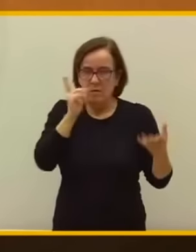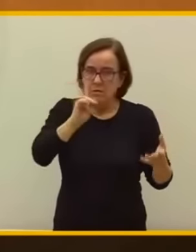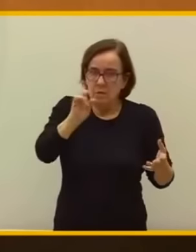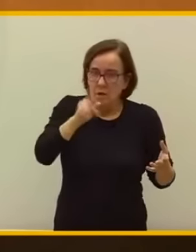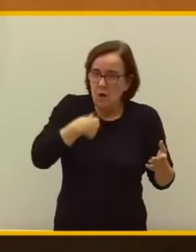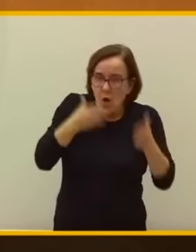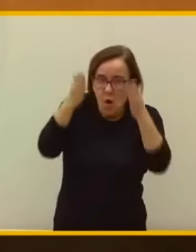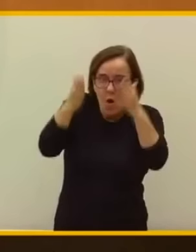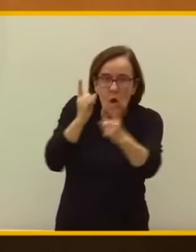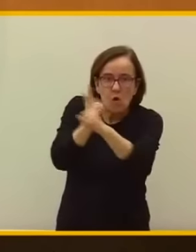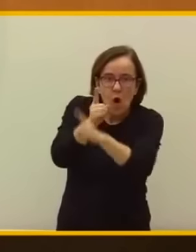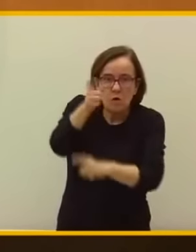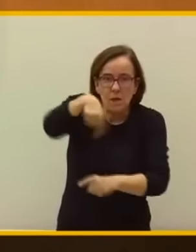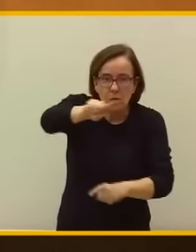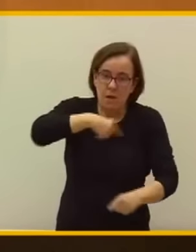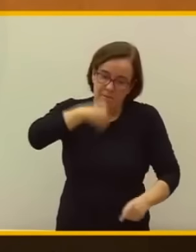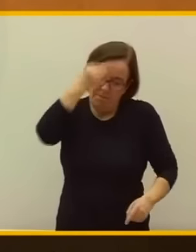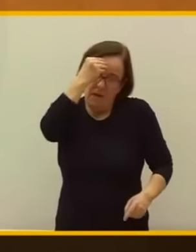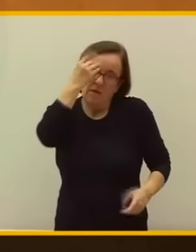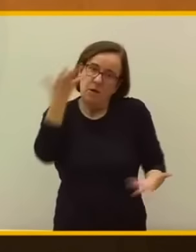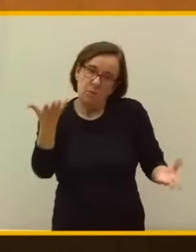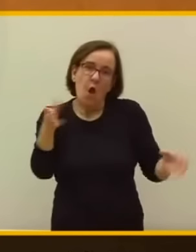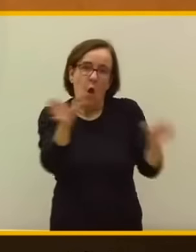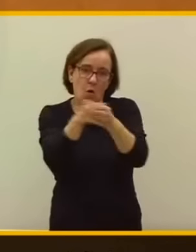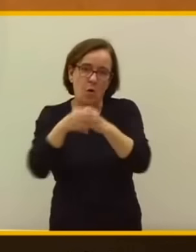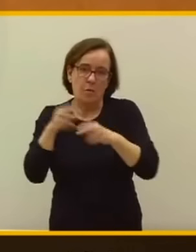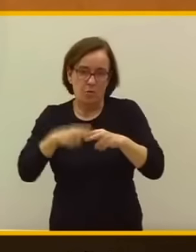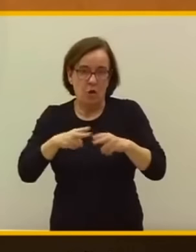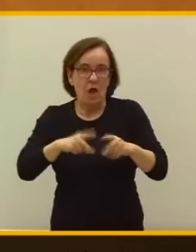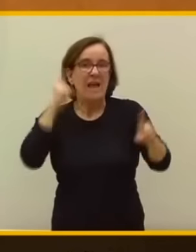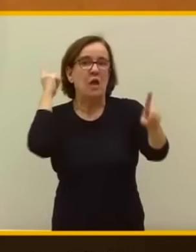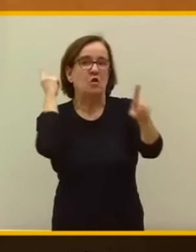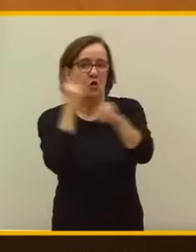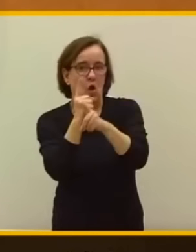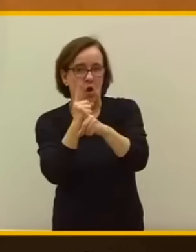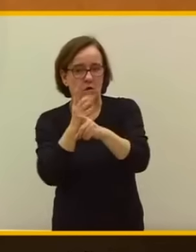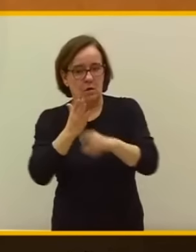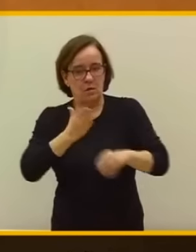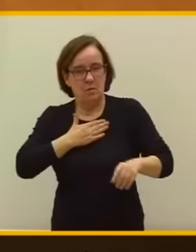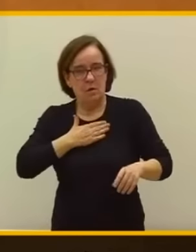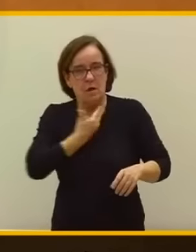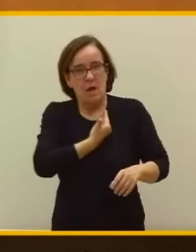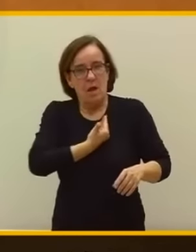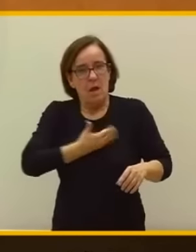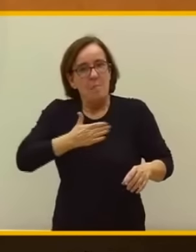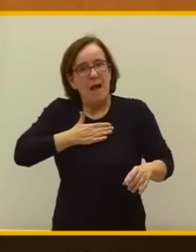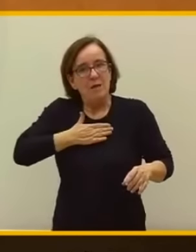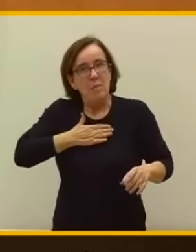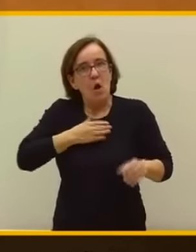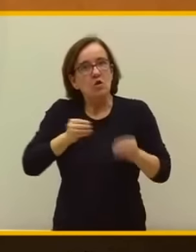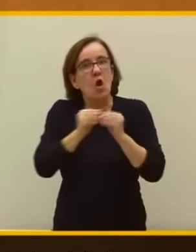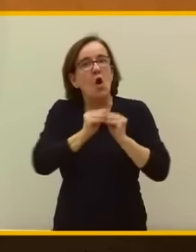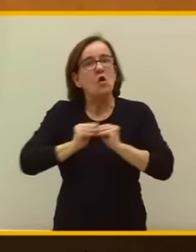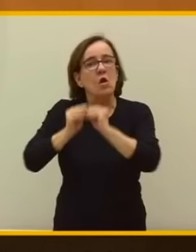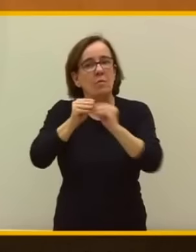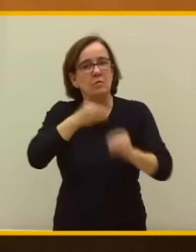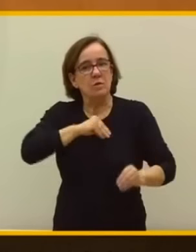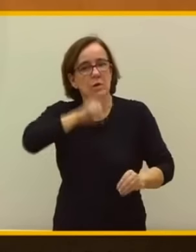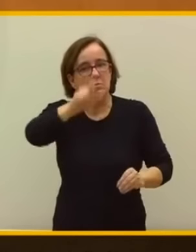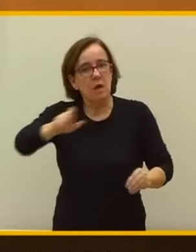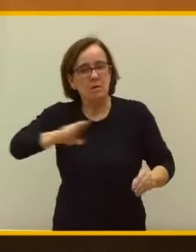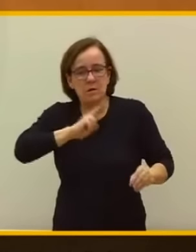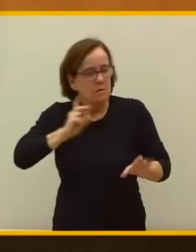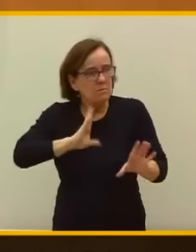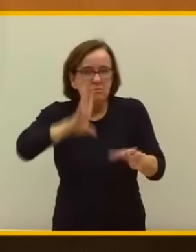nada personal, pero nosotros pensamos que aquellos partidos que atentan contra el patrimonio común de todos los españoles no pueden